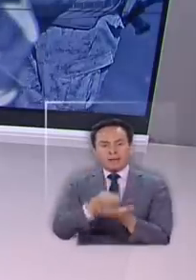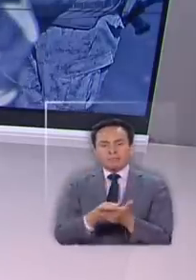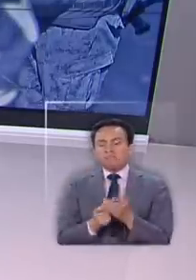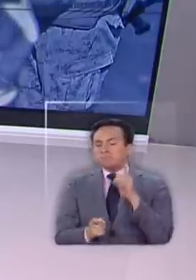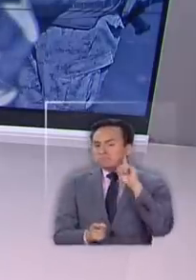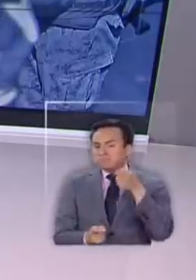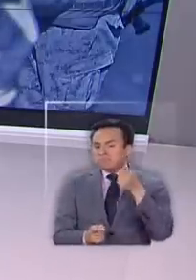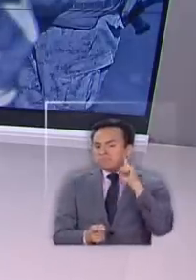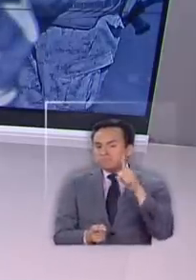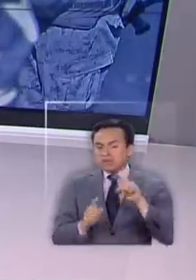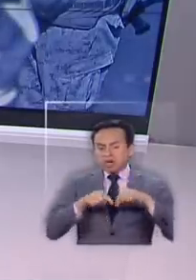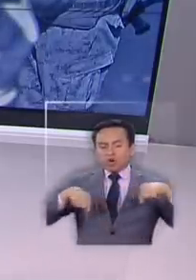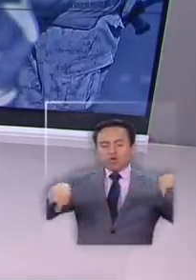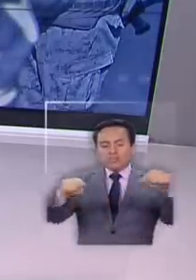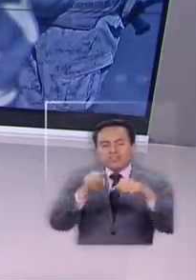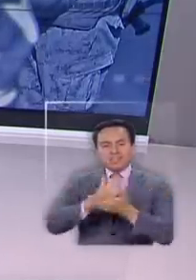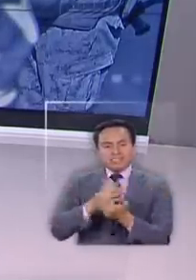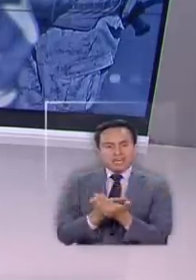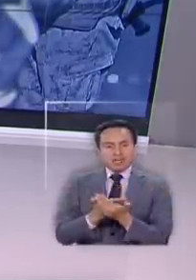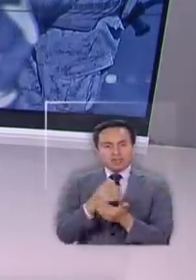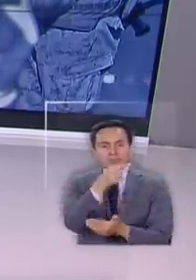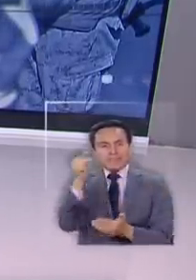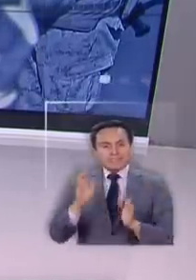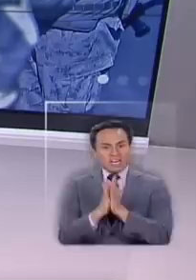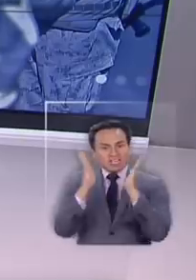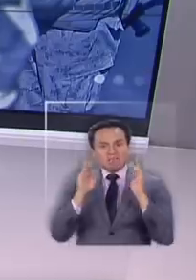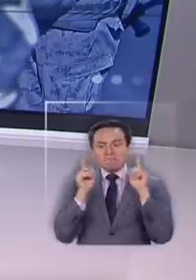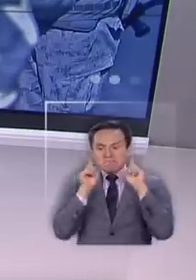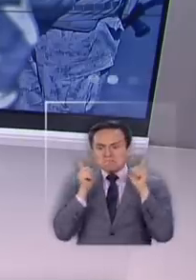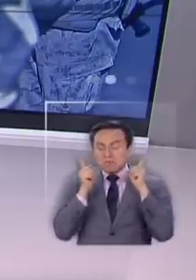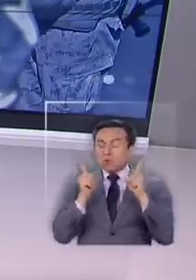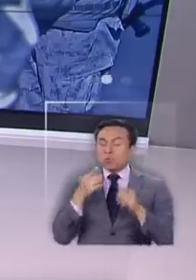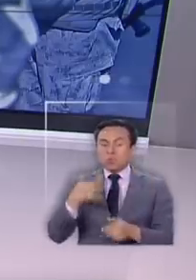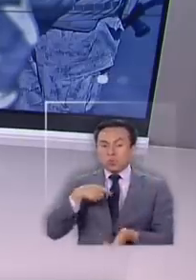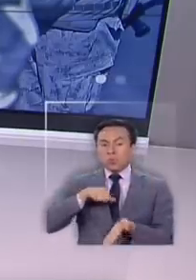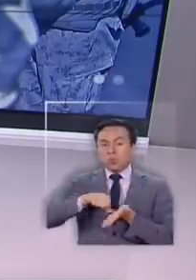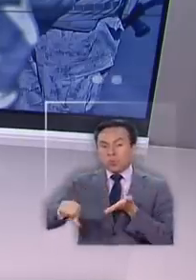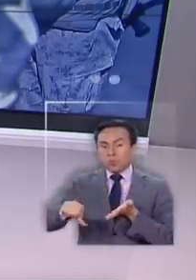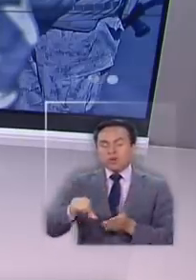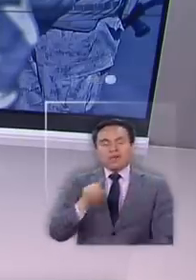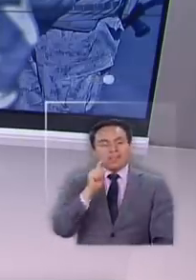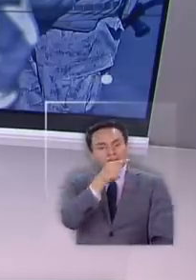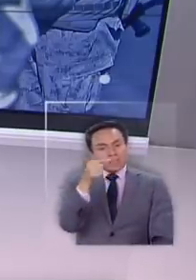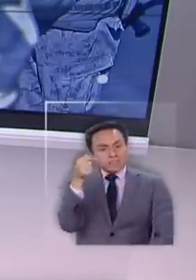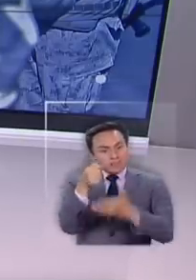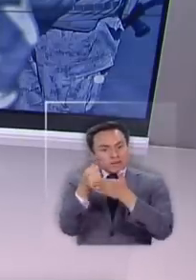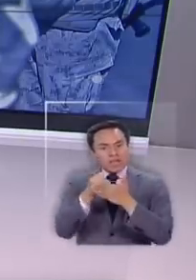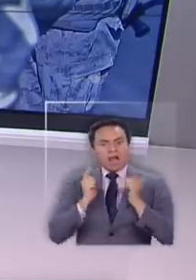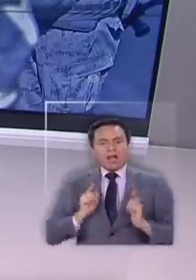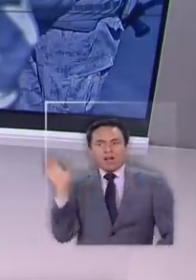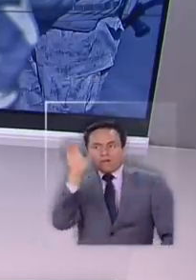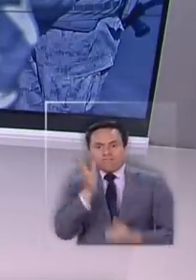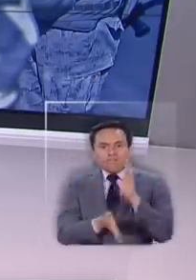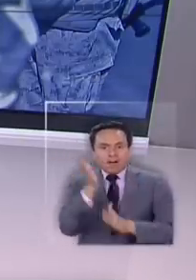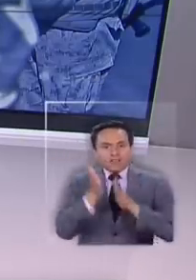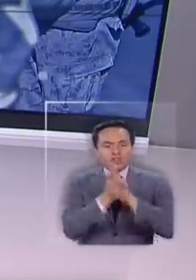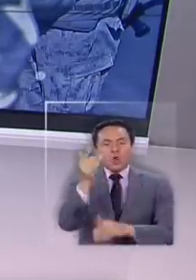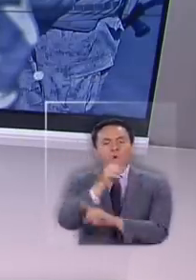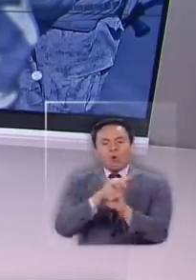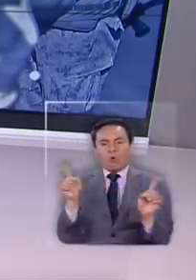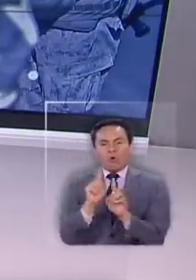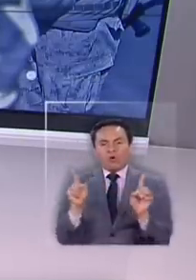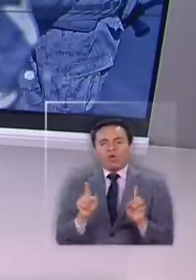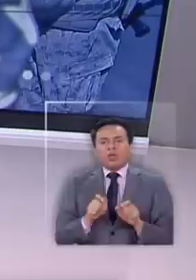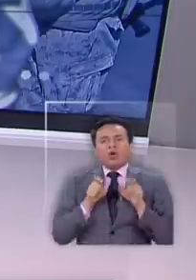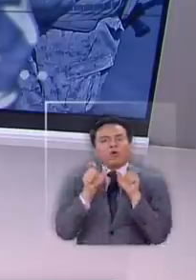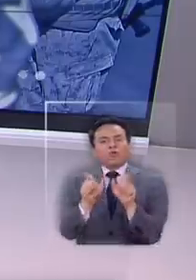respeten los cordones sanitarios en Semana Santa. Ojo con eso. Este fin de semana no es de vacaciones. Bueno, el control